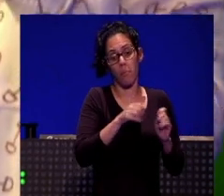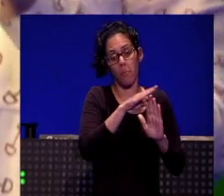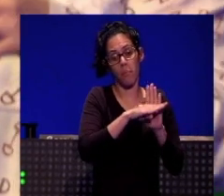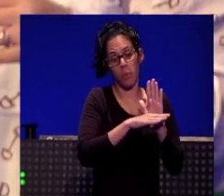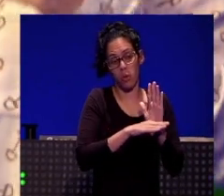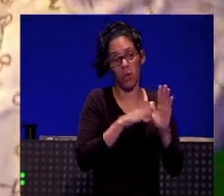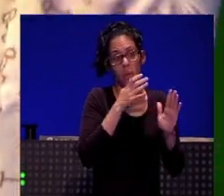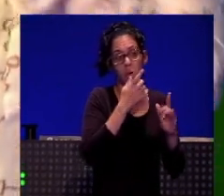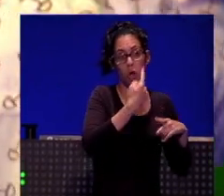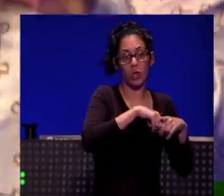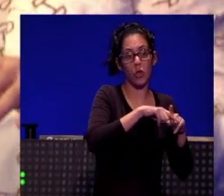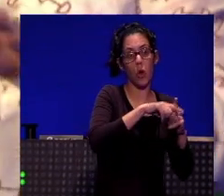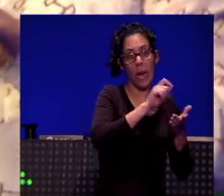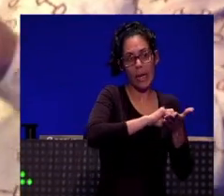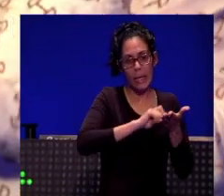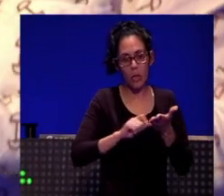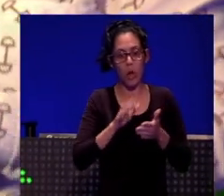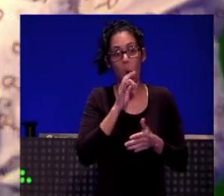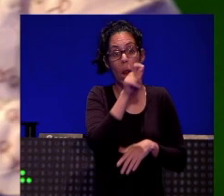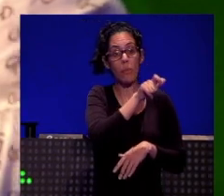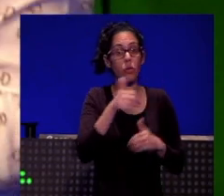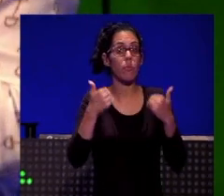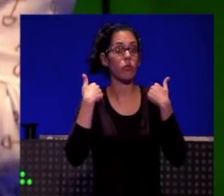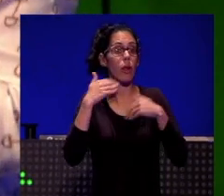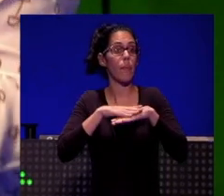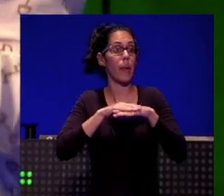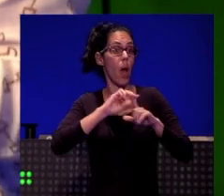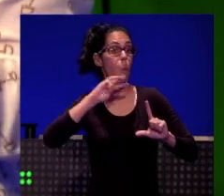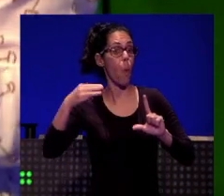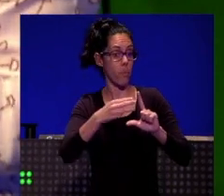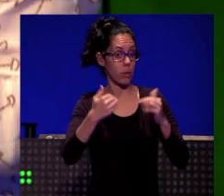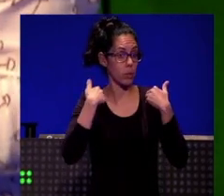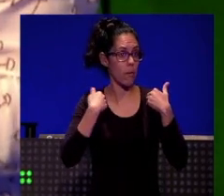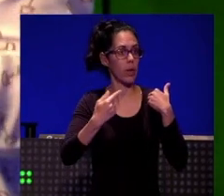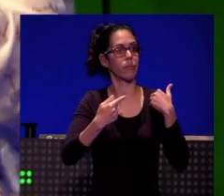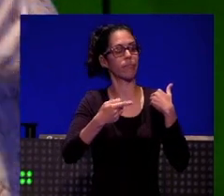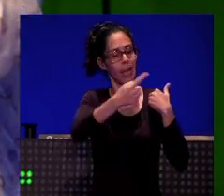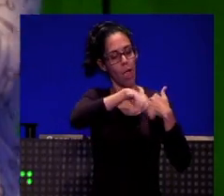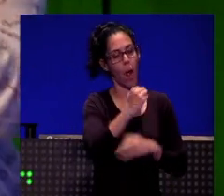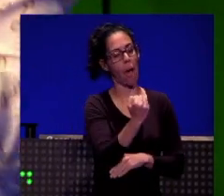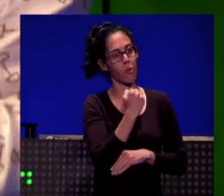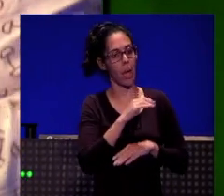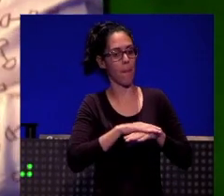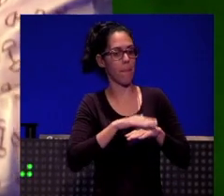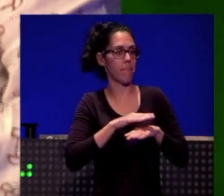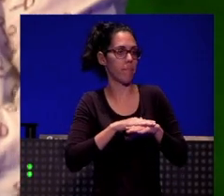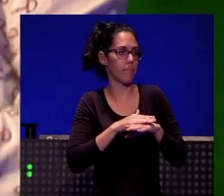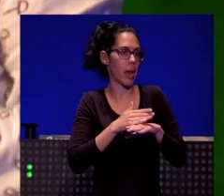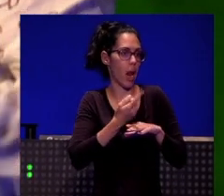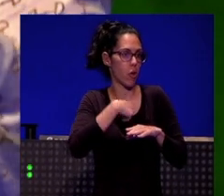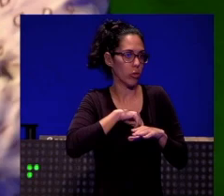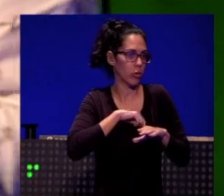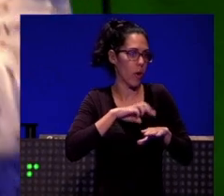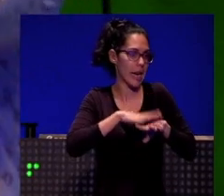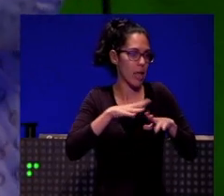los redactores o los portadistas que son los que se encargan de la página web nos apoyan en cuanto a la cobertura de redes